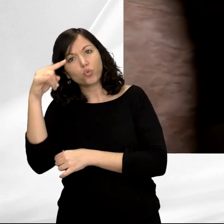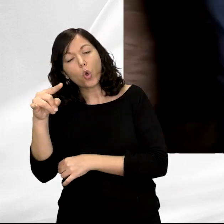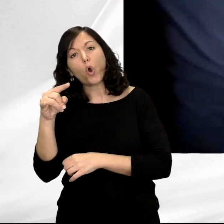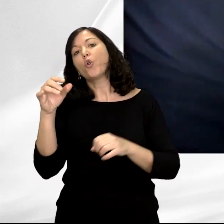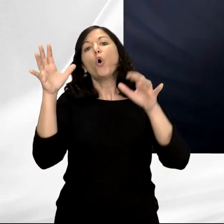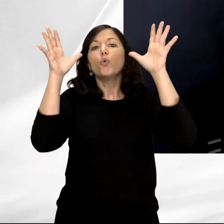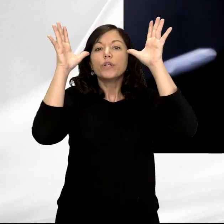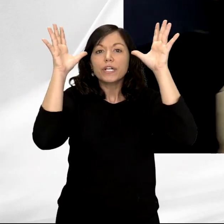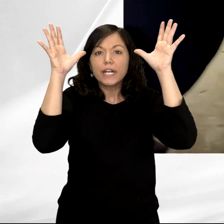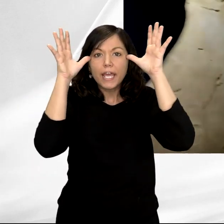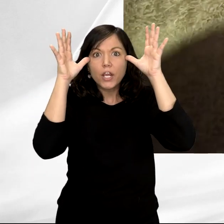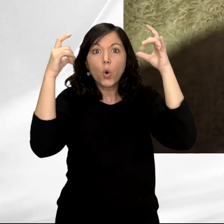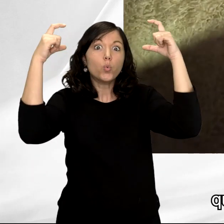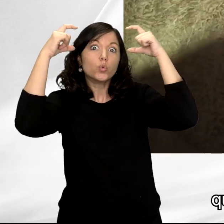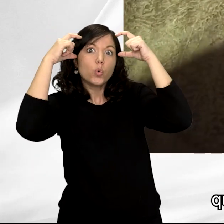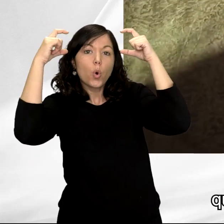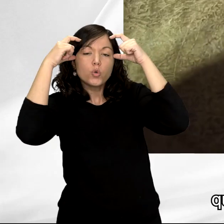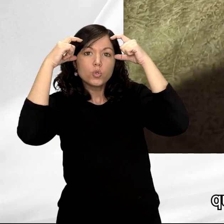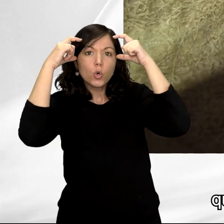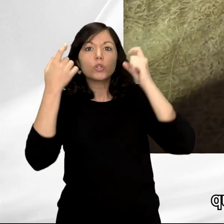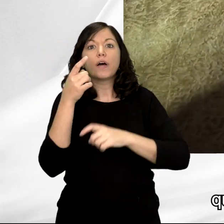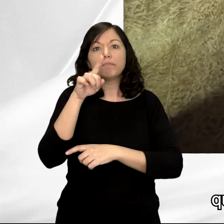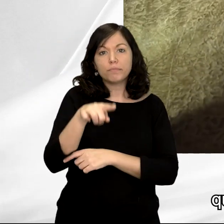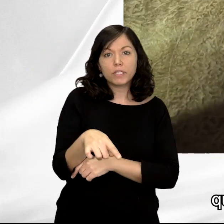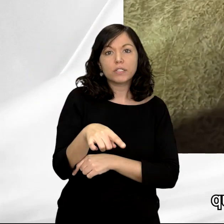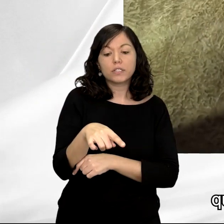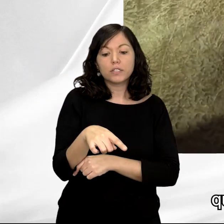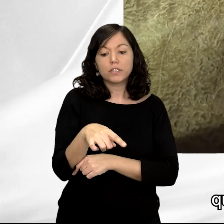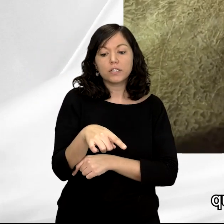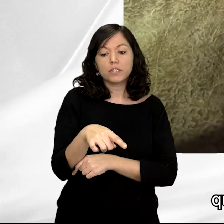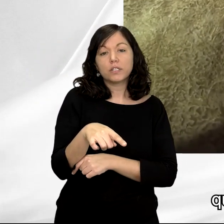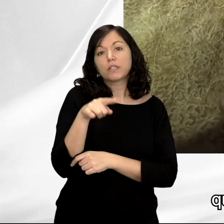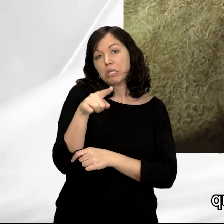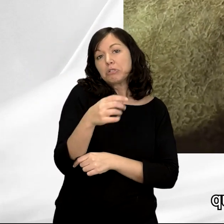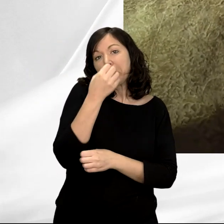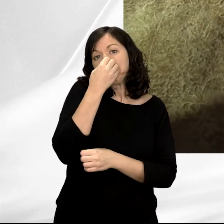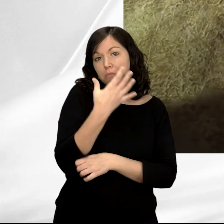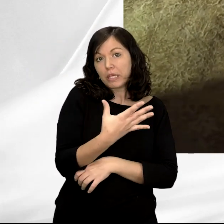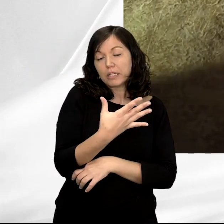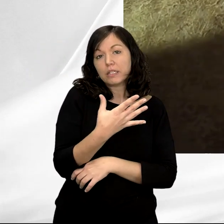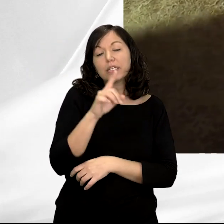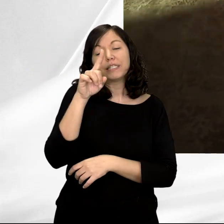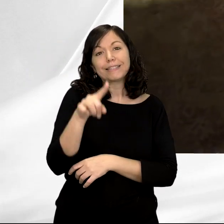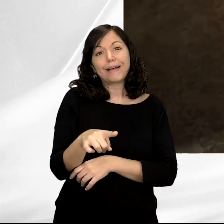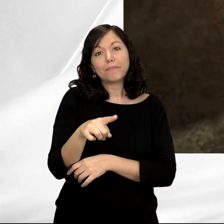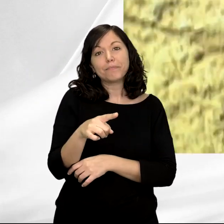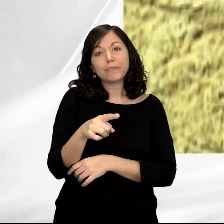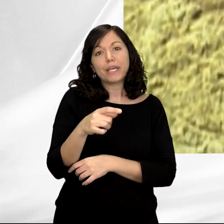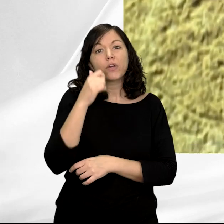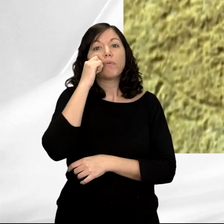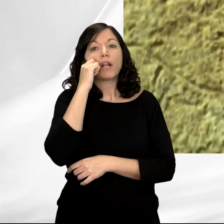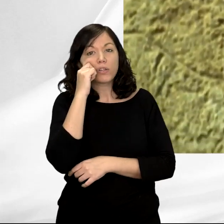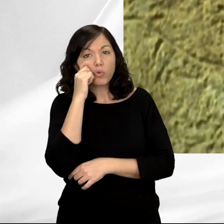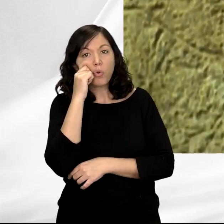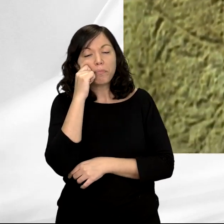reno, hay un posible oso, una representación de oso, que es una representación bastante singular, donde hay un tratamiento anatómico muy